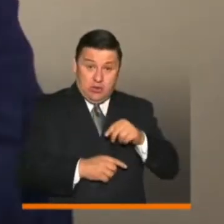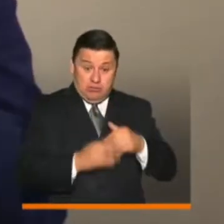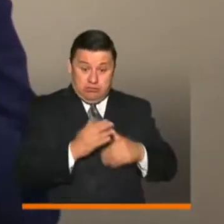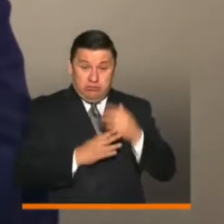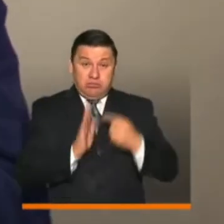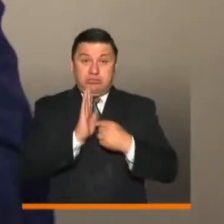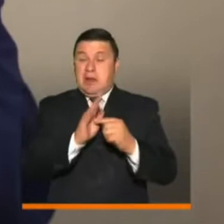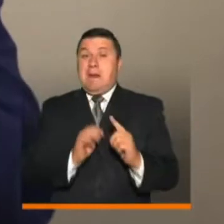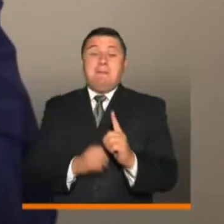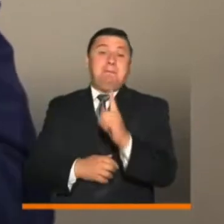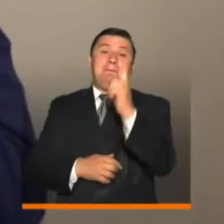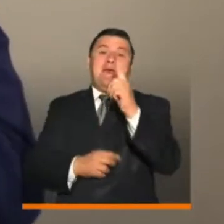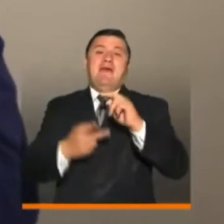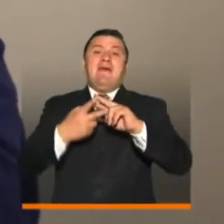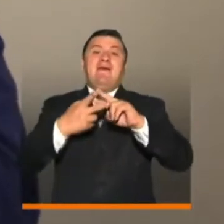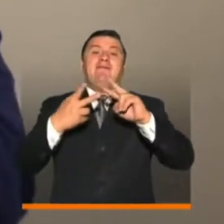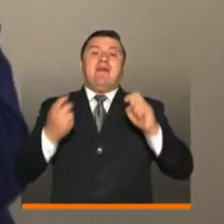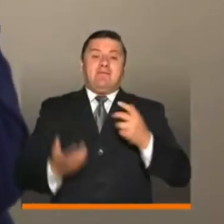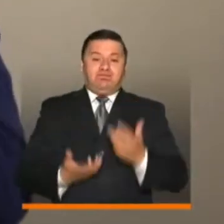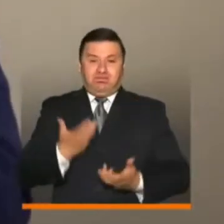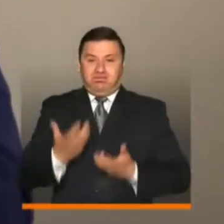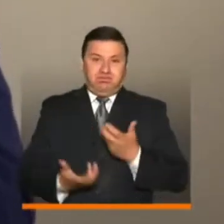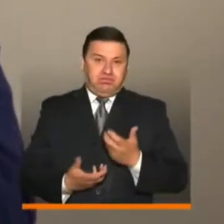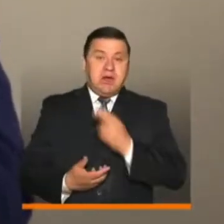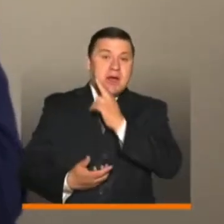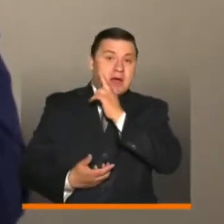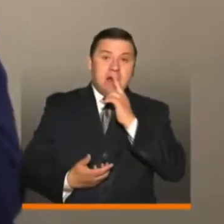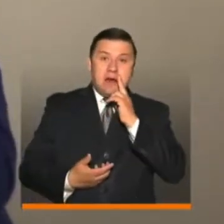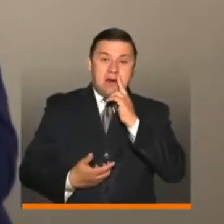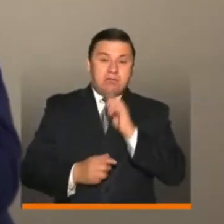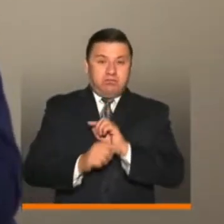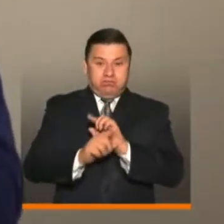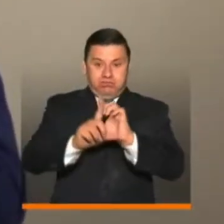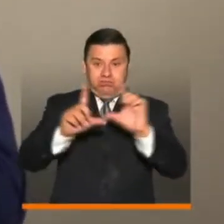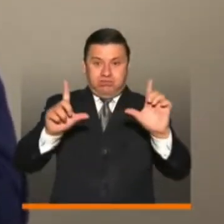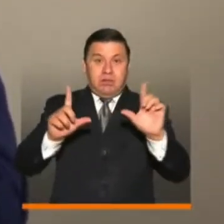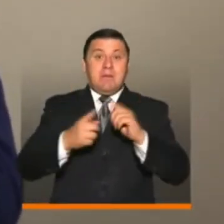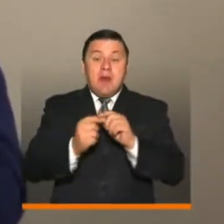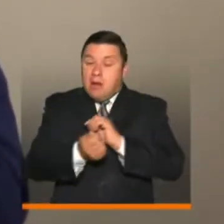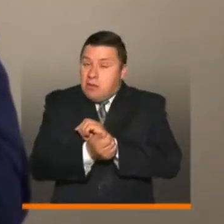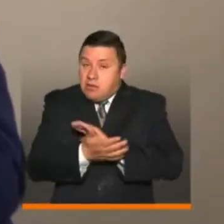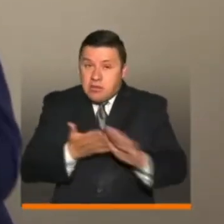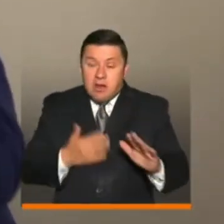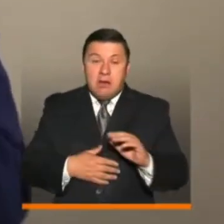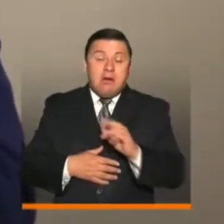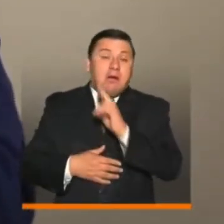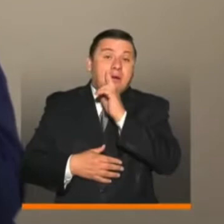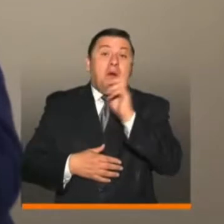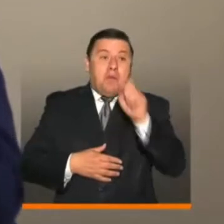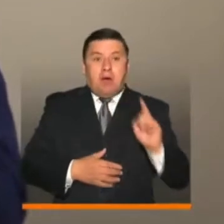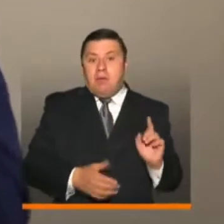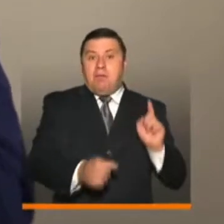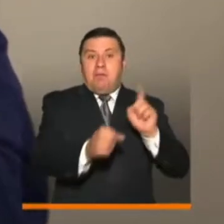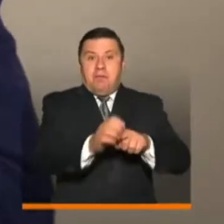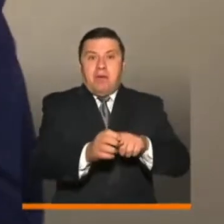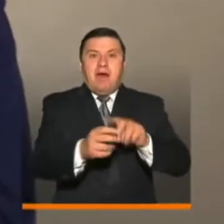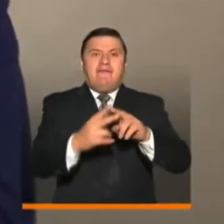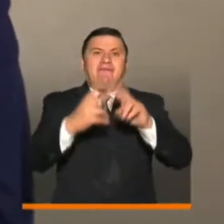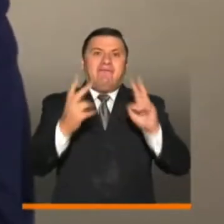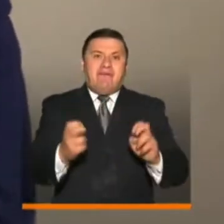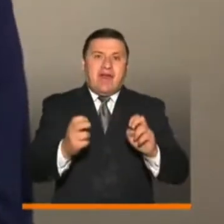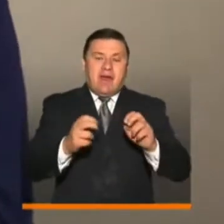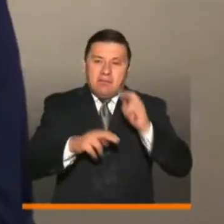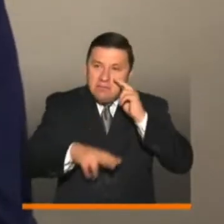país la primera feria gastronómica para restaurantes absolutamente gratuita. O cualquier restaurante puede participar en esa feria.